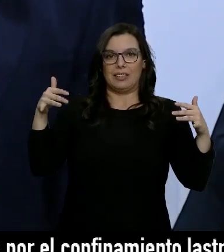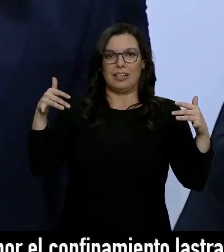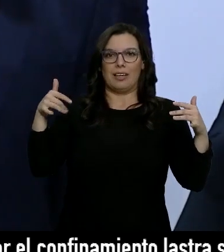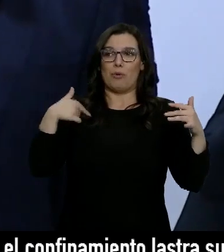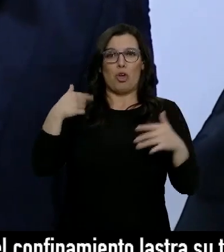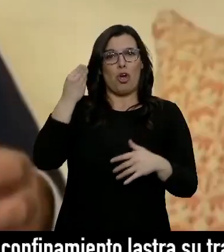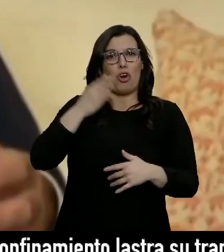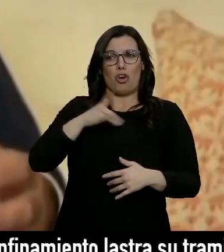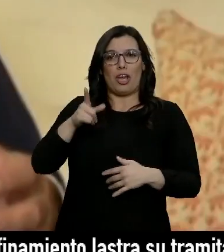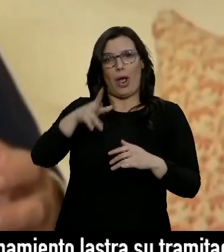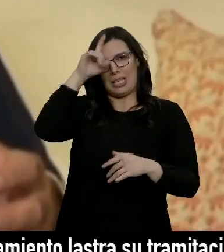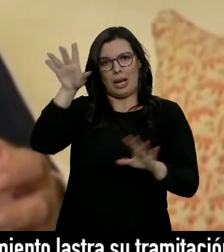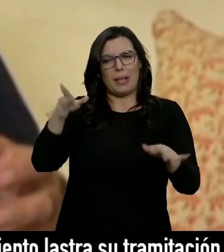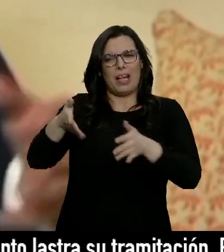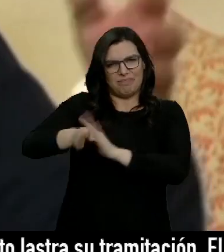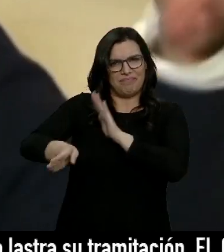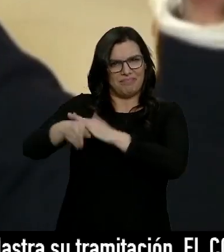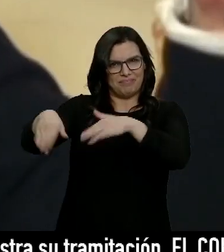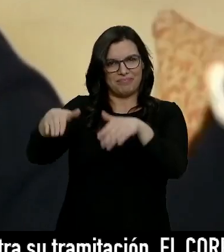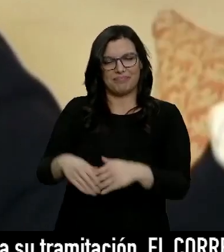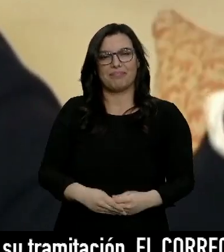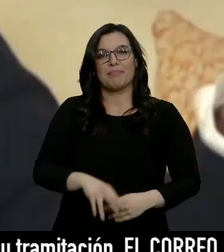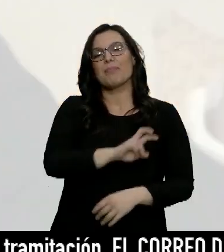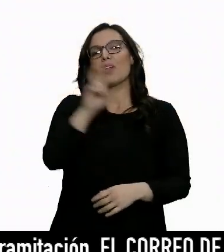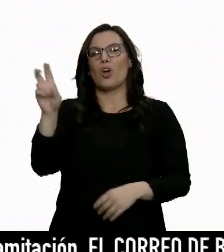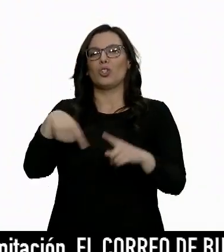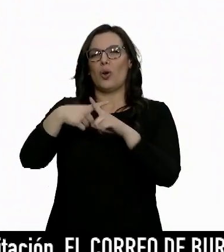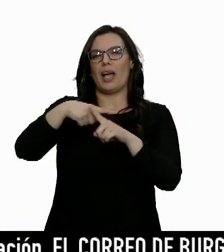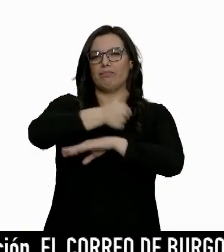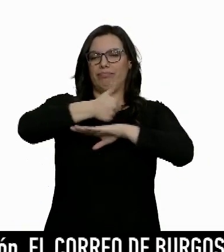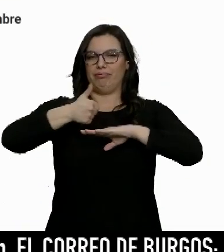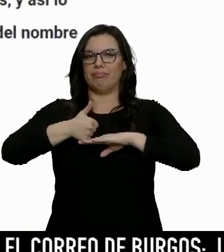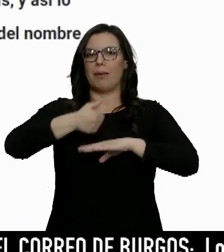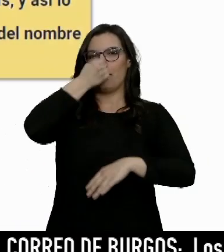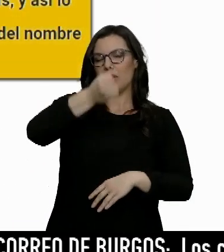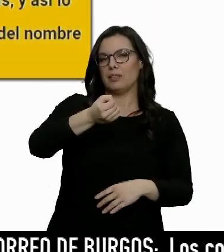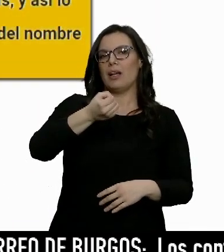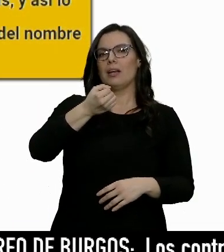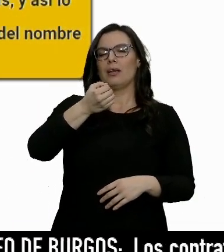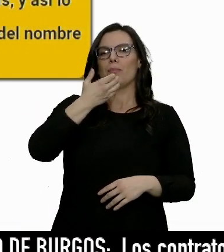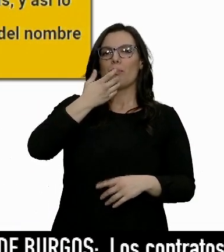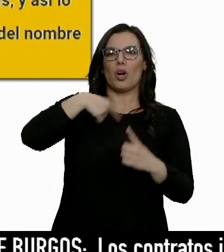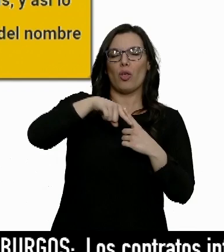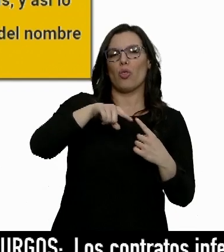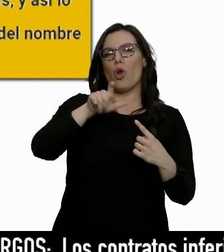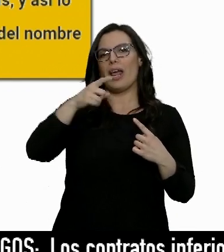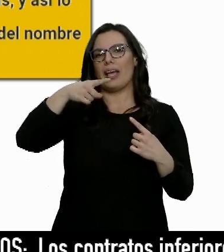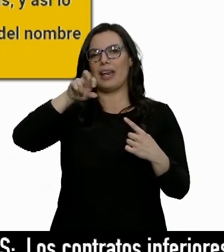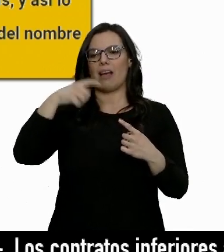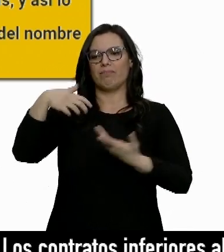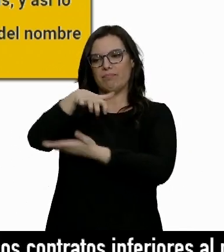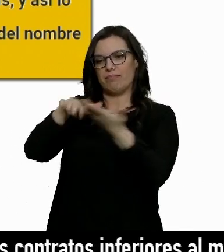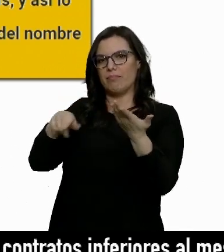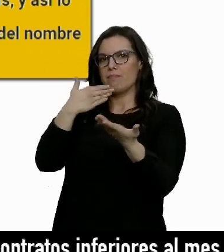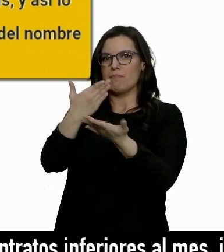yo no quiero que la saque rápido. Otros exdirigentes socialistas como Nicolás Redondo o Joaquín Leguina son algunos de los 200 firmantes de este manifiesto en el